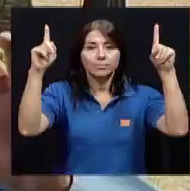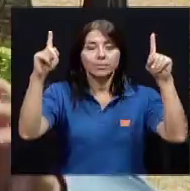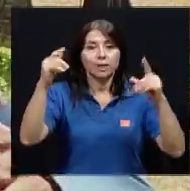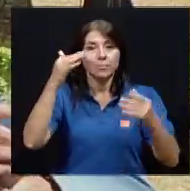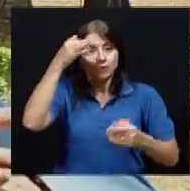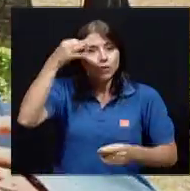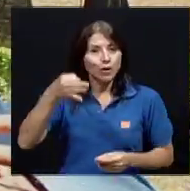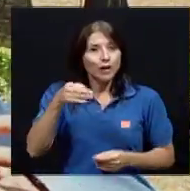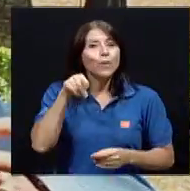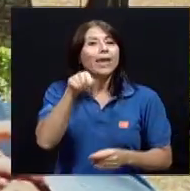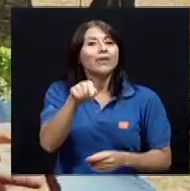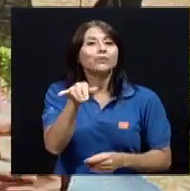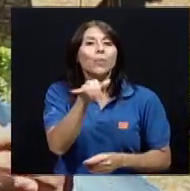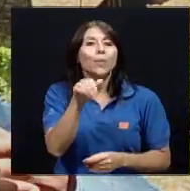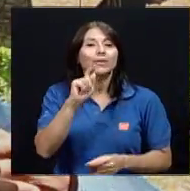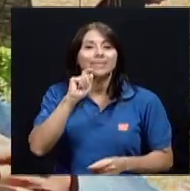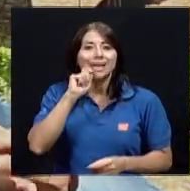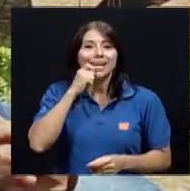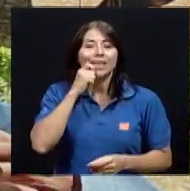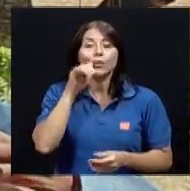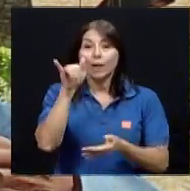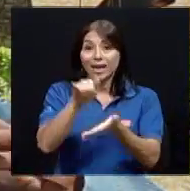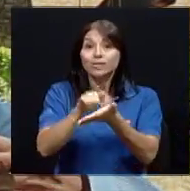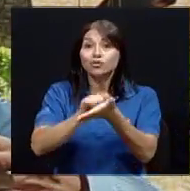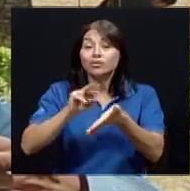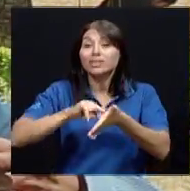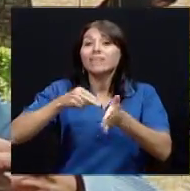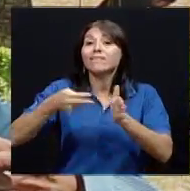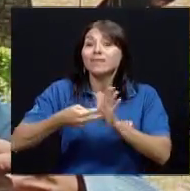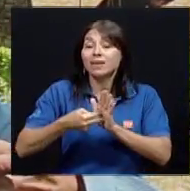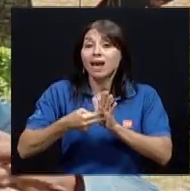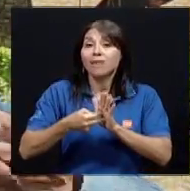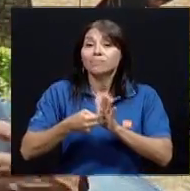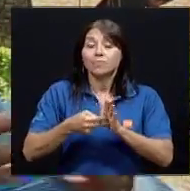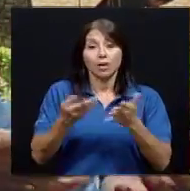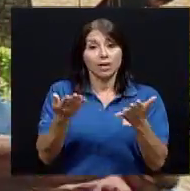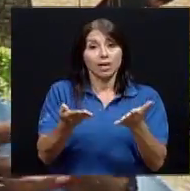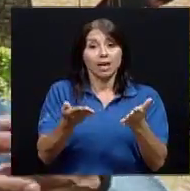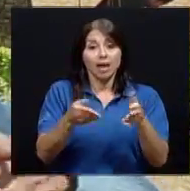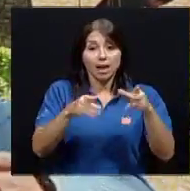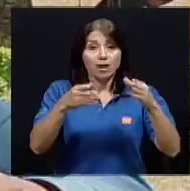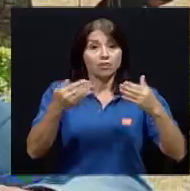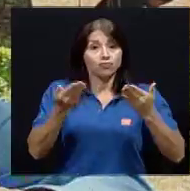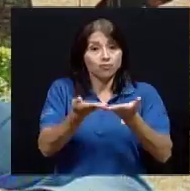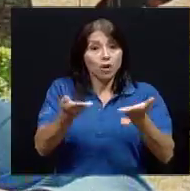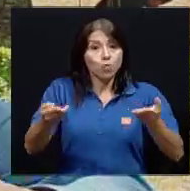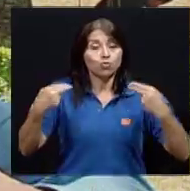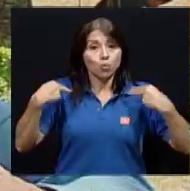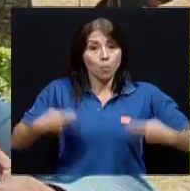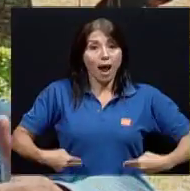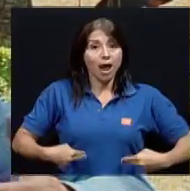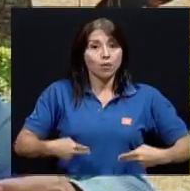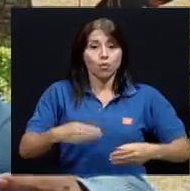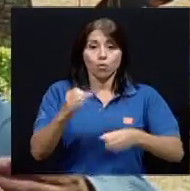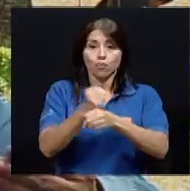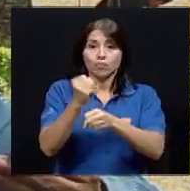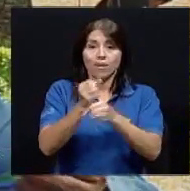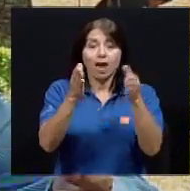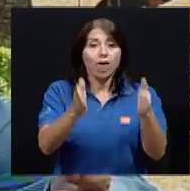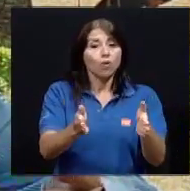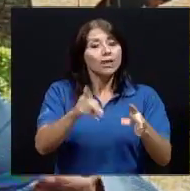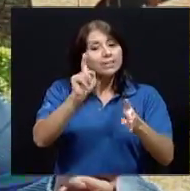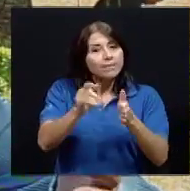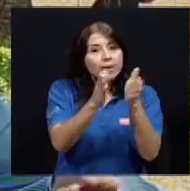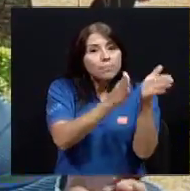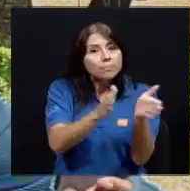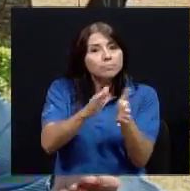que ahí está, digamos, el secreto. Esto implica una adecuada formación del recurso humano que estamos llevando a las comunidades, ¿verdad? Cosa